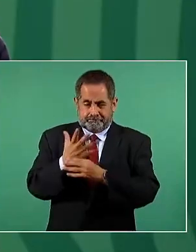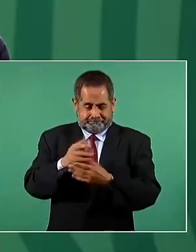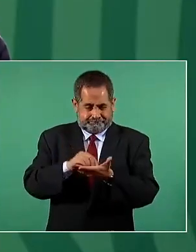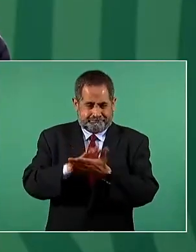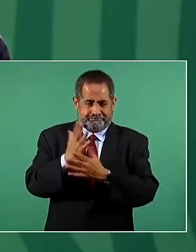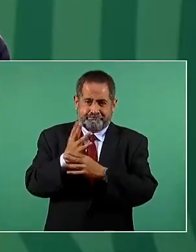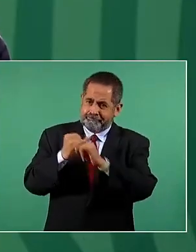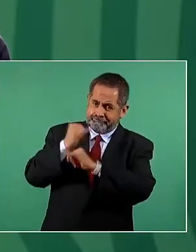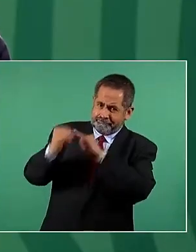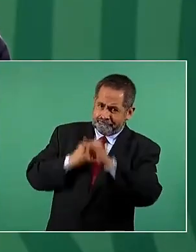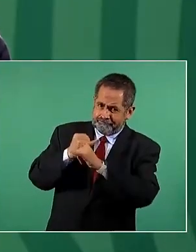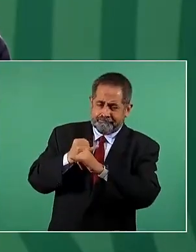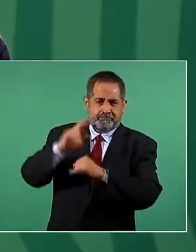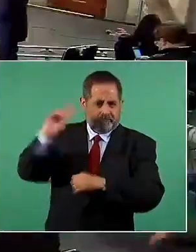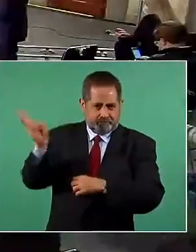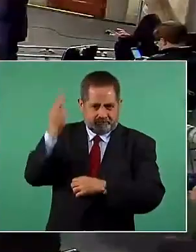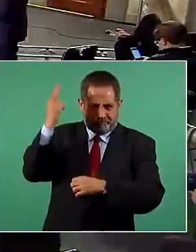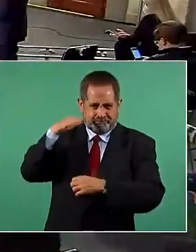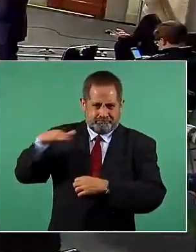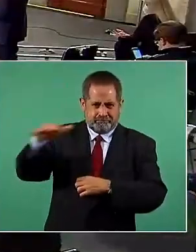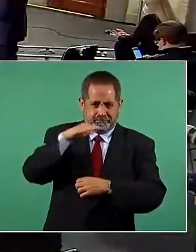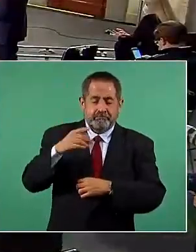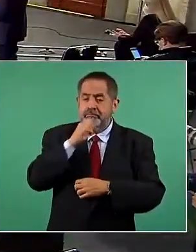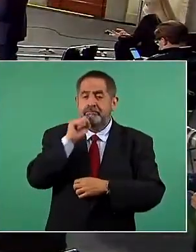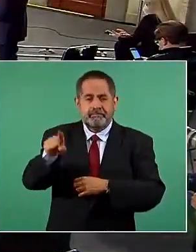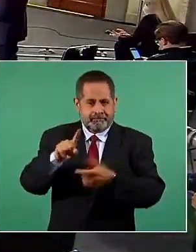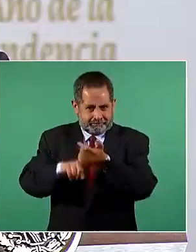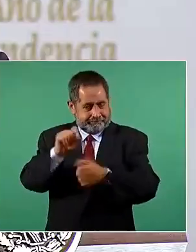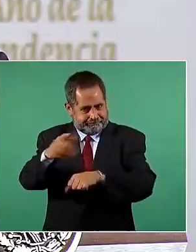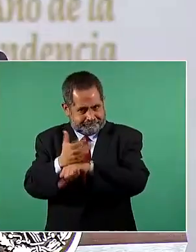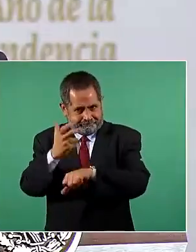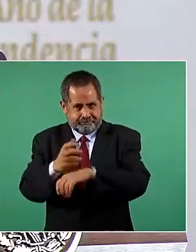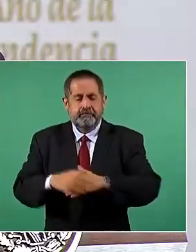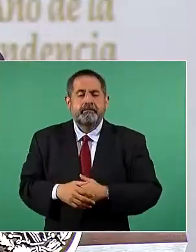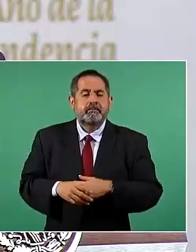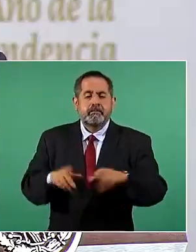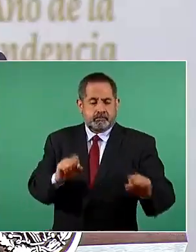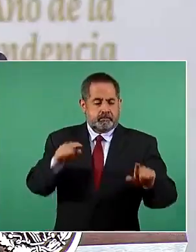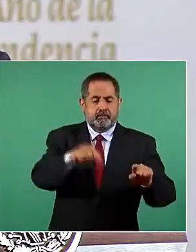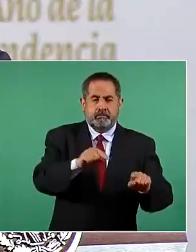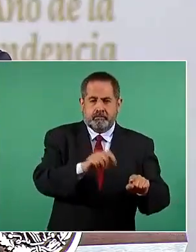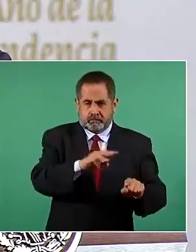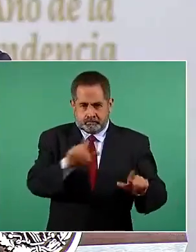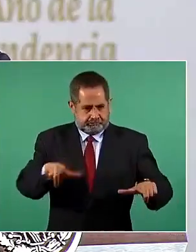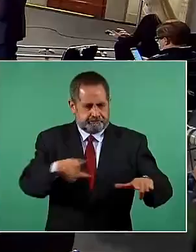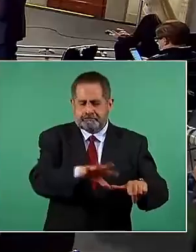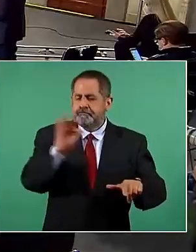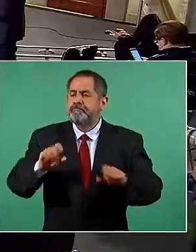internacionales, de universidades, incluso de Estados Unidos. Esta información la saque de su página, señor A ver.